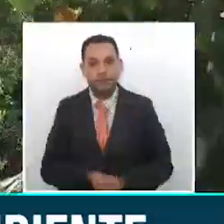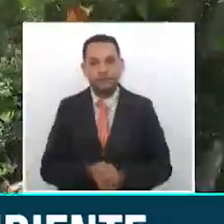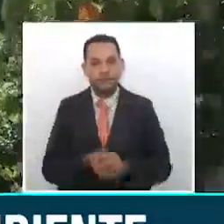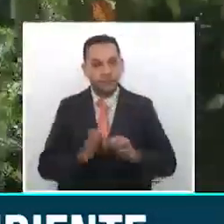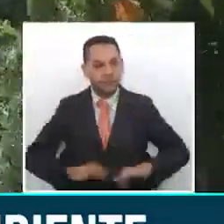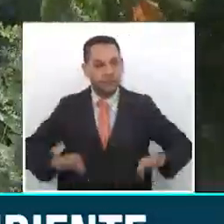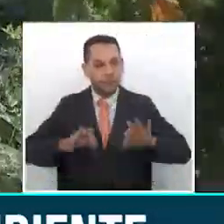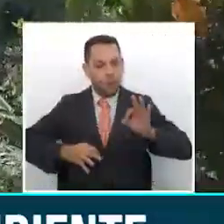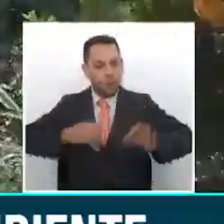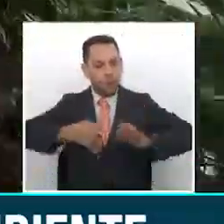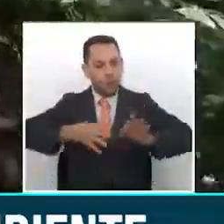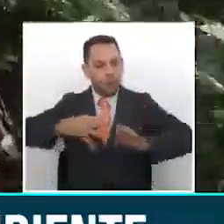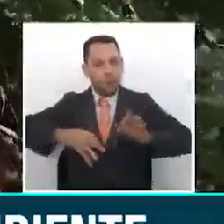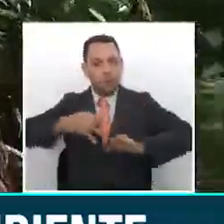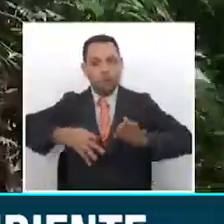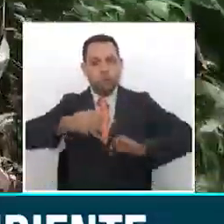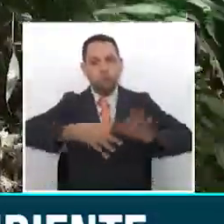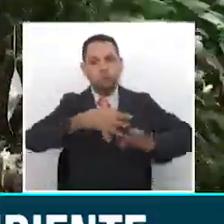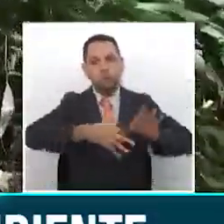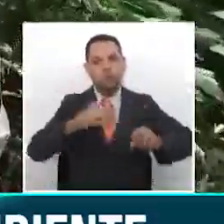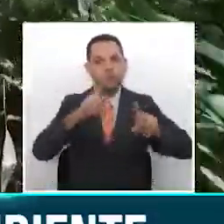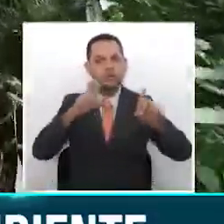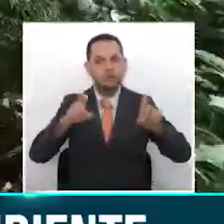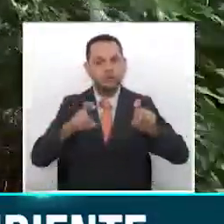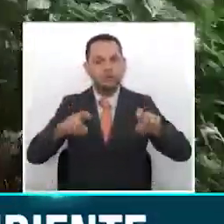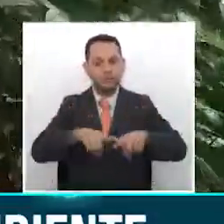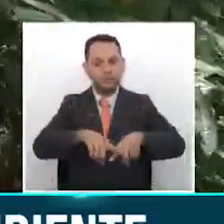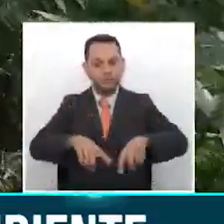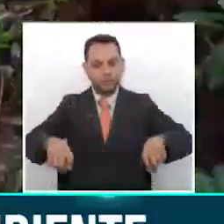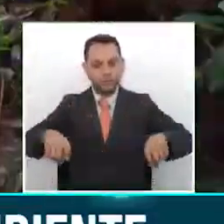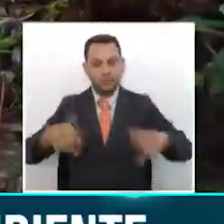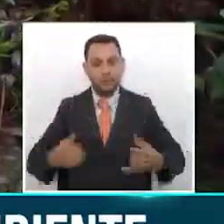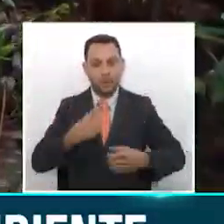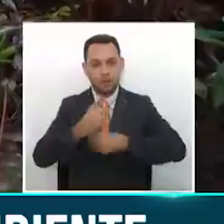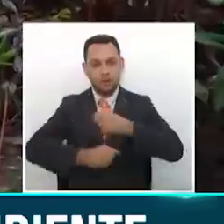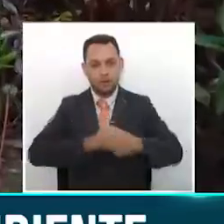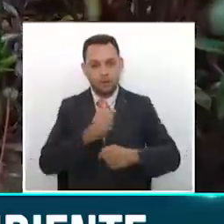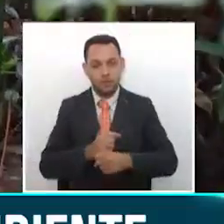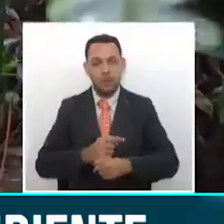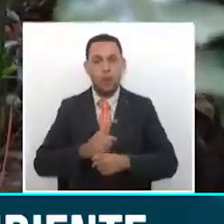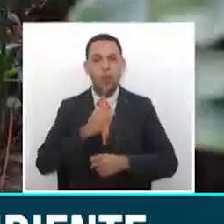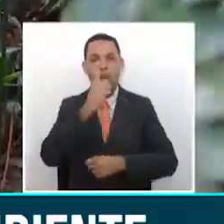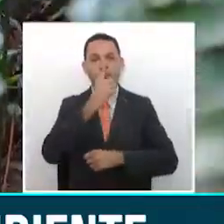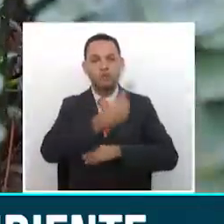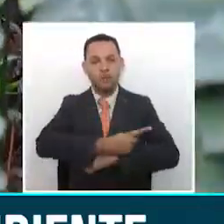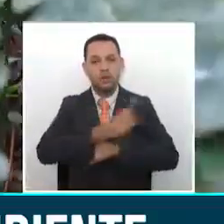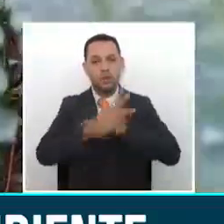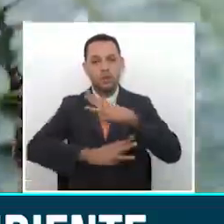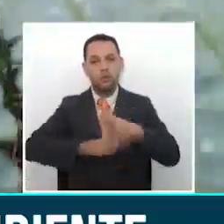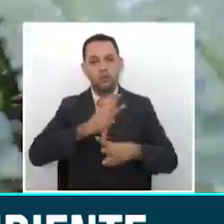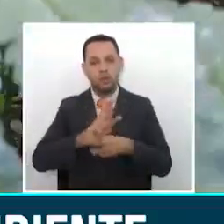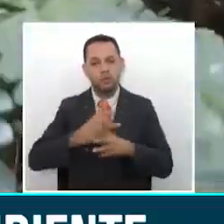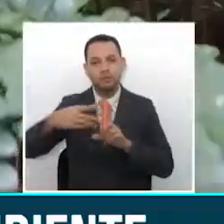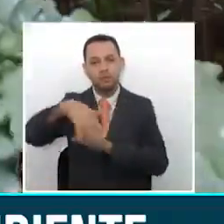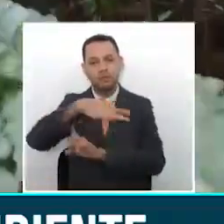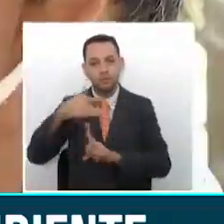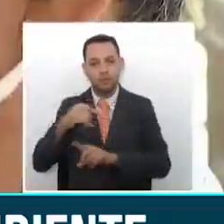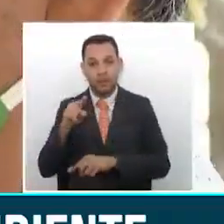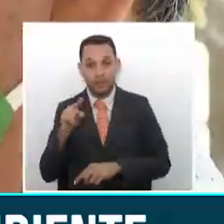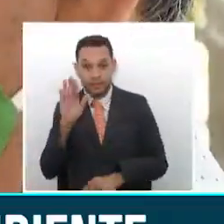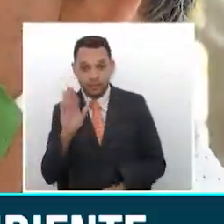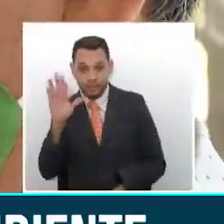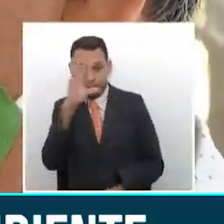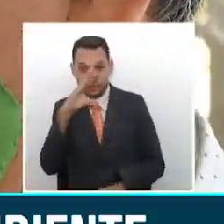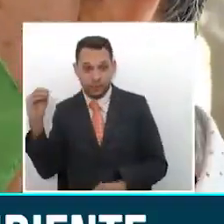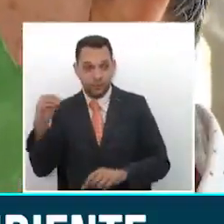Conservación de la Biodiversidad es el tema central de este año en el marco de la conmemoración del Día Mundial del Medio Ambiente. En el Quindío, se realizó el